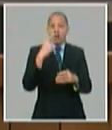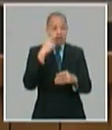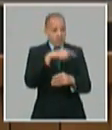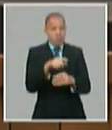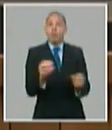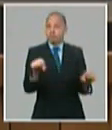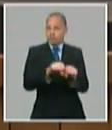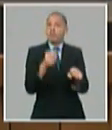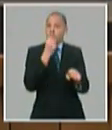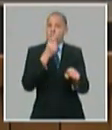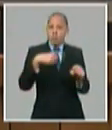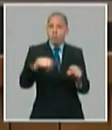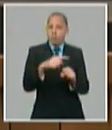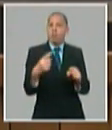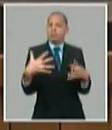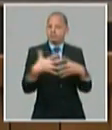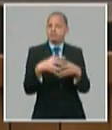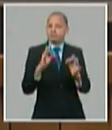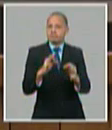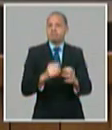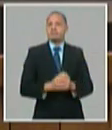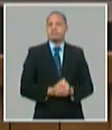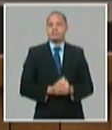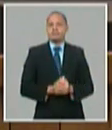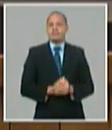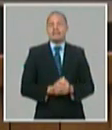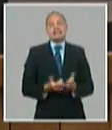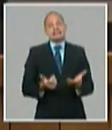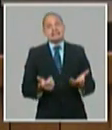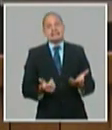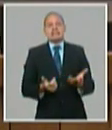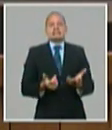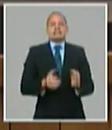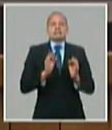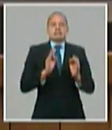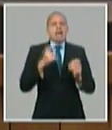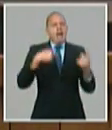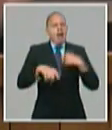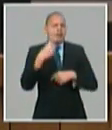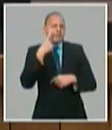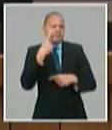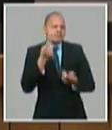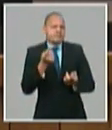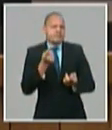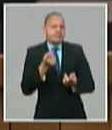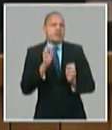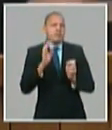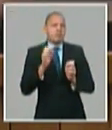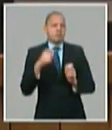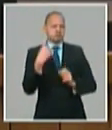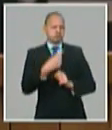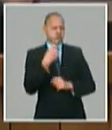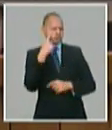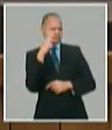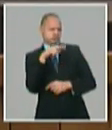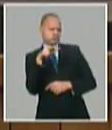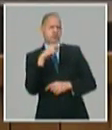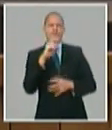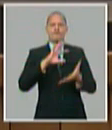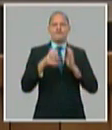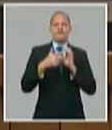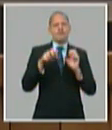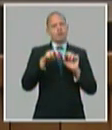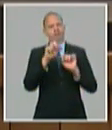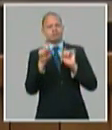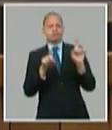veces aquí corrimiento de cronograma estudios de factibilidad que están diseñados en escenarios que no